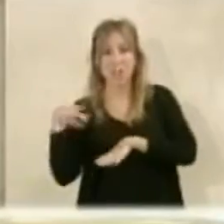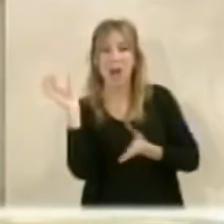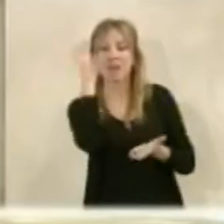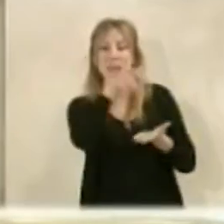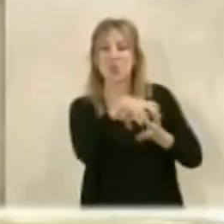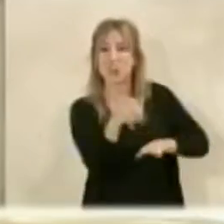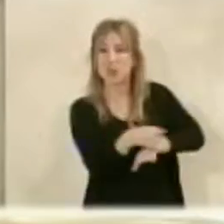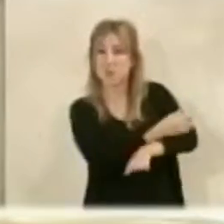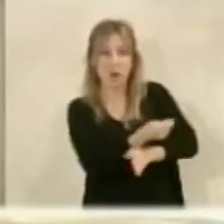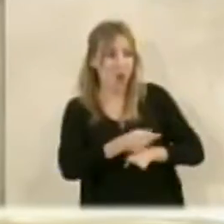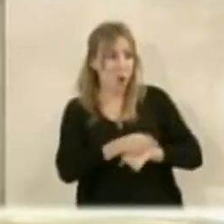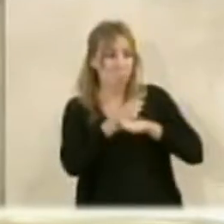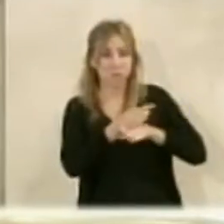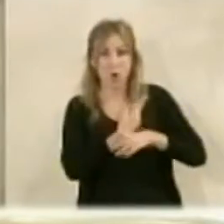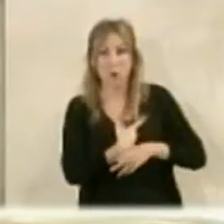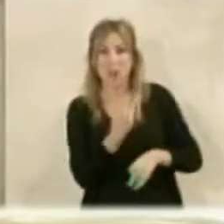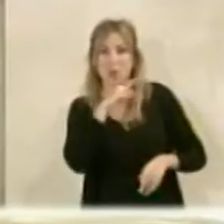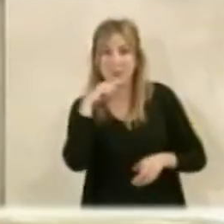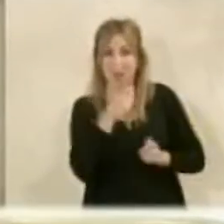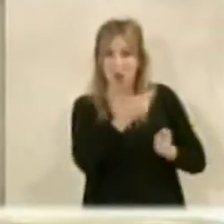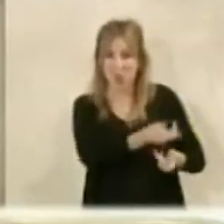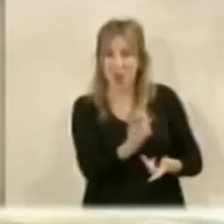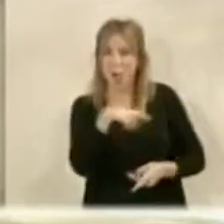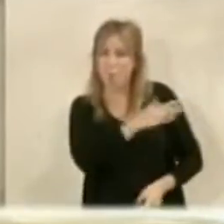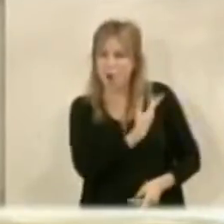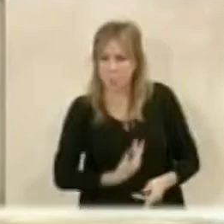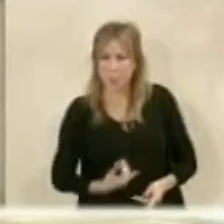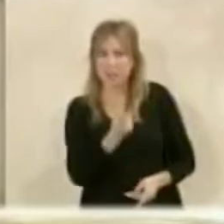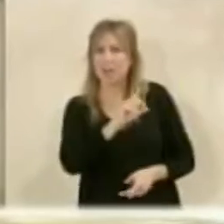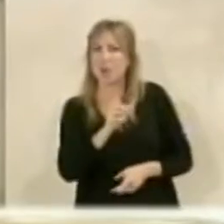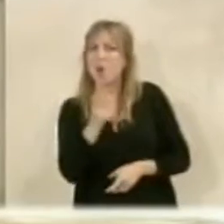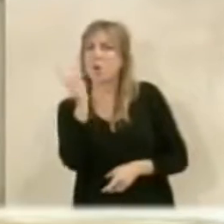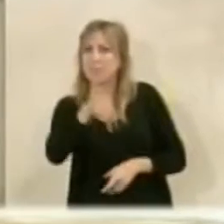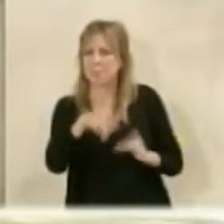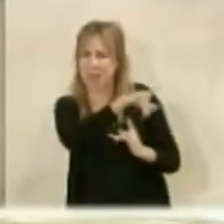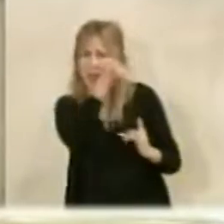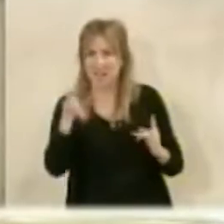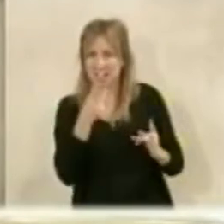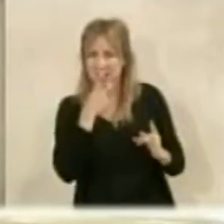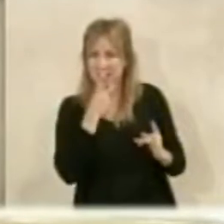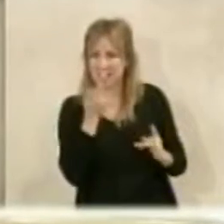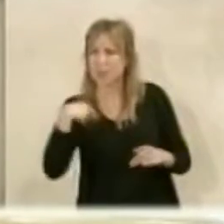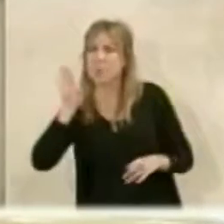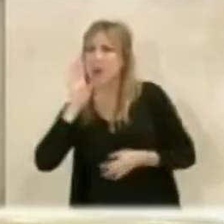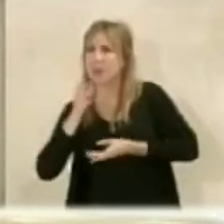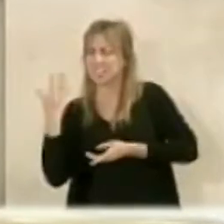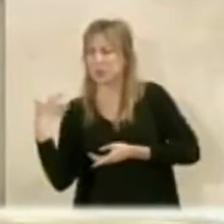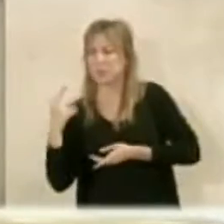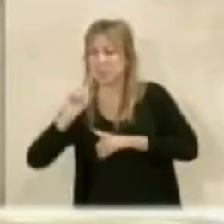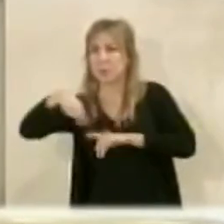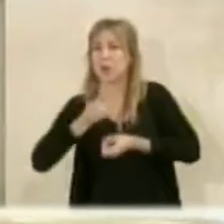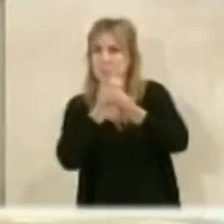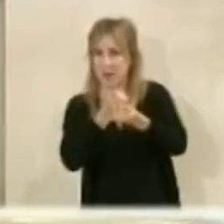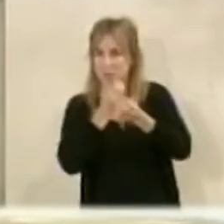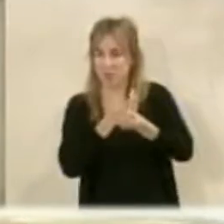ferrocarril que la pusiera en valor, a los propietarios o al cable inglés, que después hablaremos de eso. Y no le ha obligado